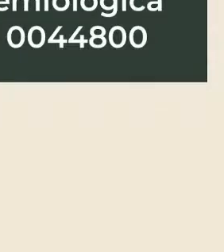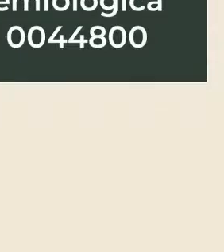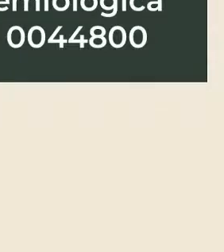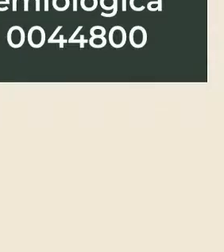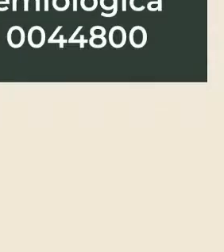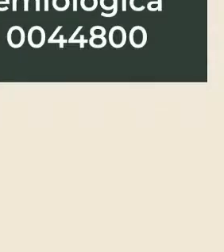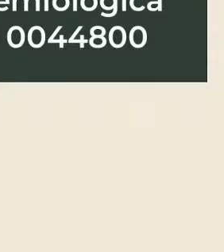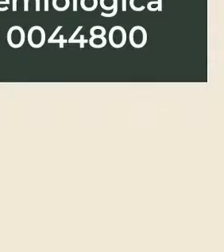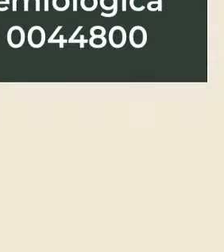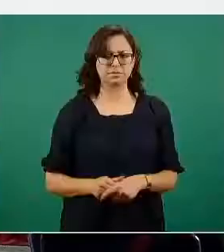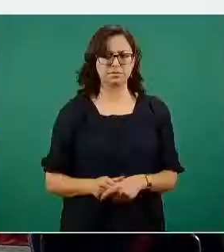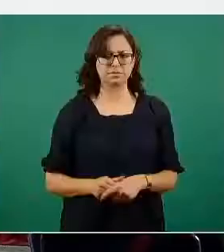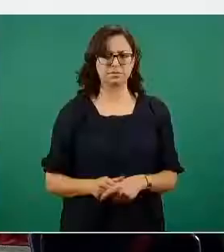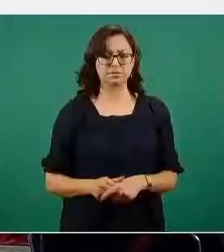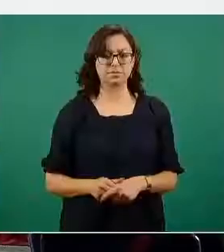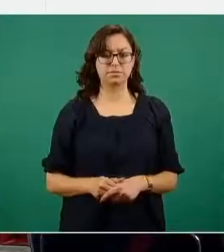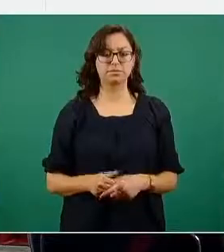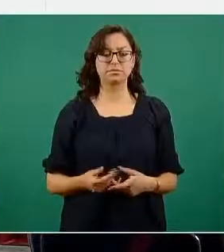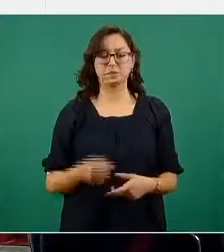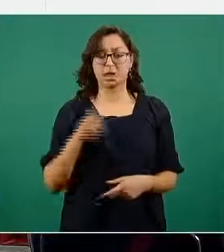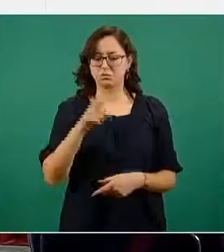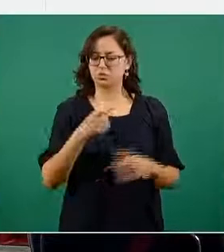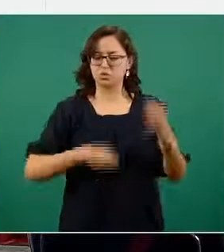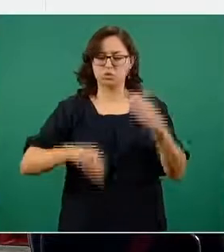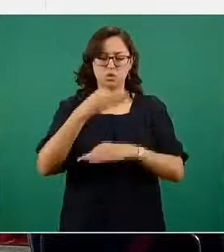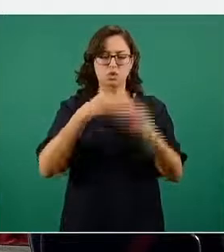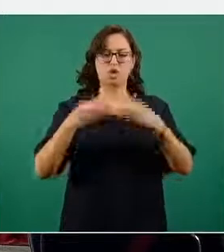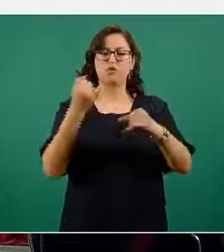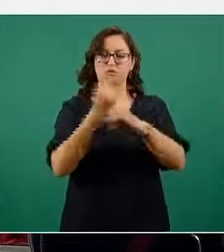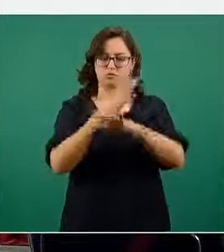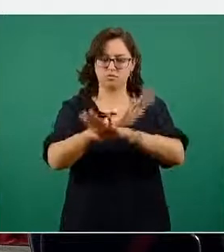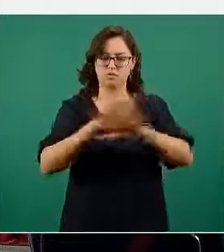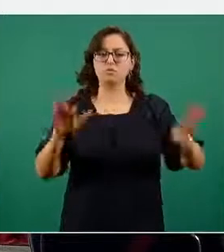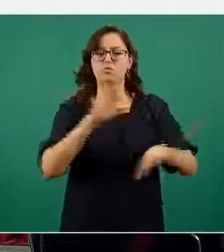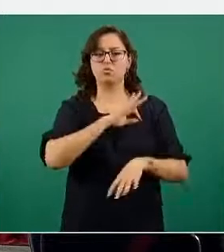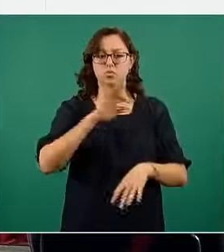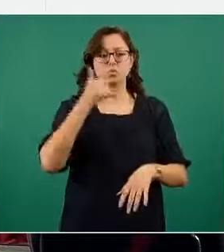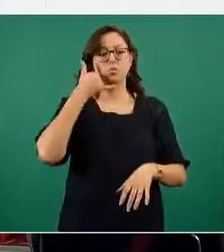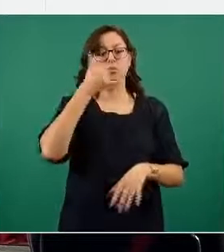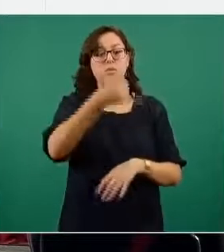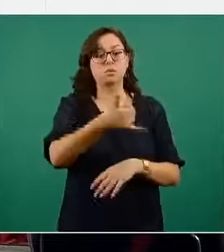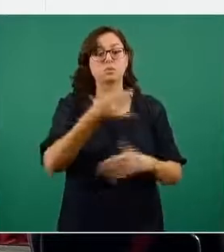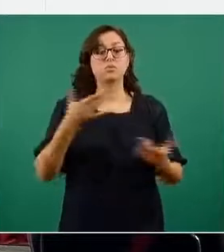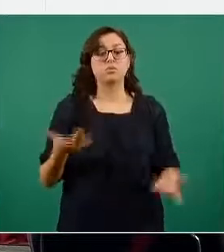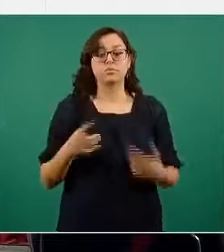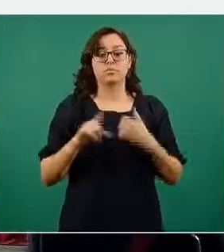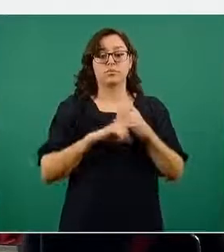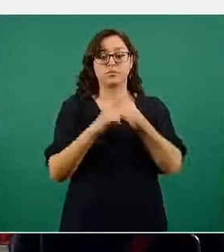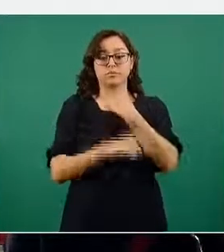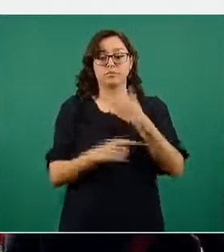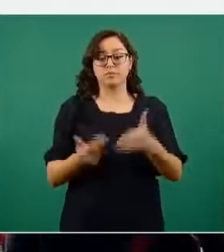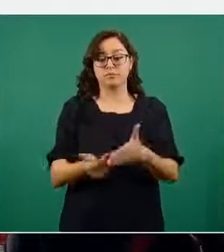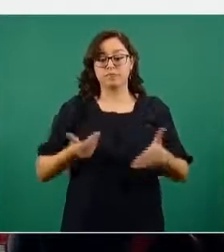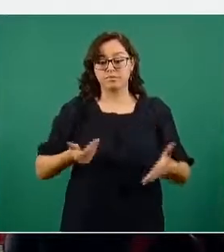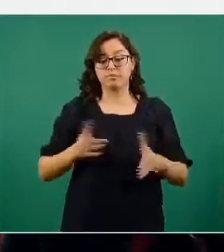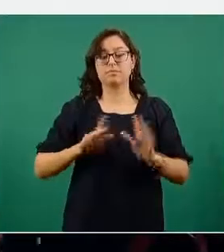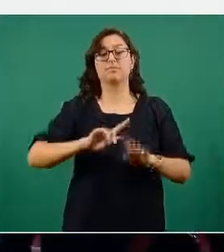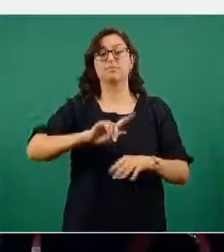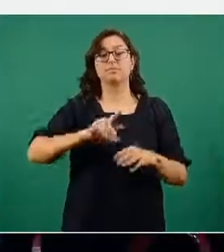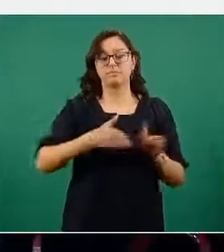salud que están disponibles para dar esta continuidad a la atención prenatal pero también a la atención de parto